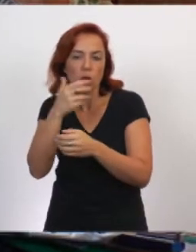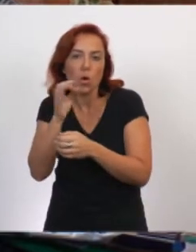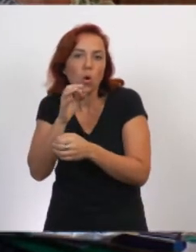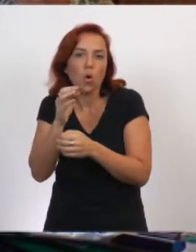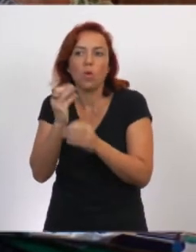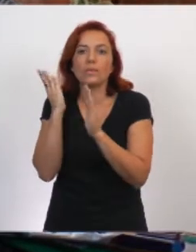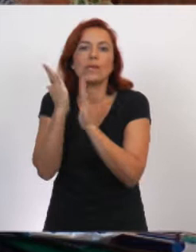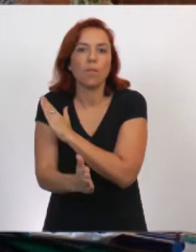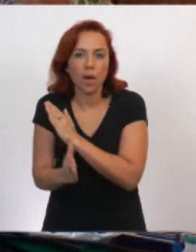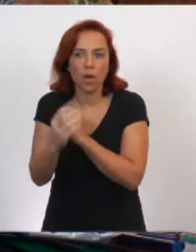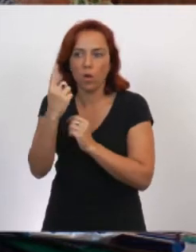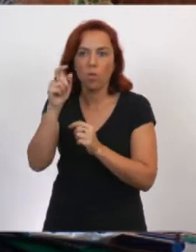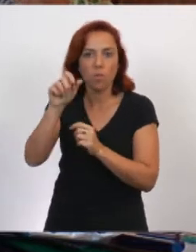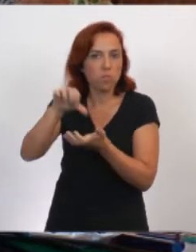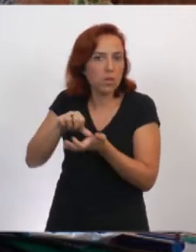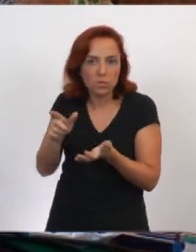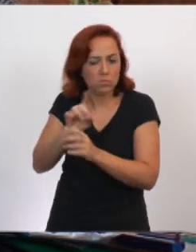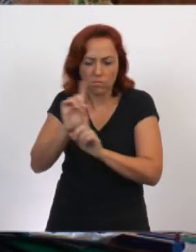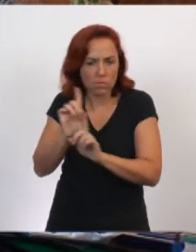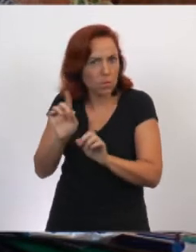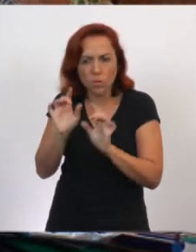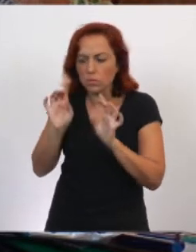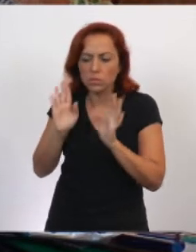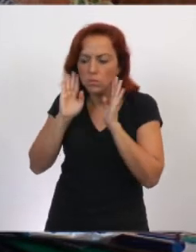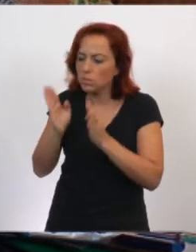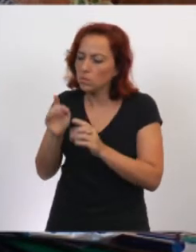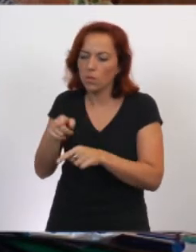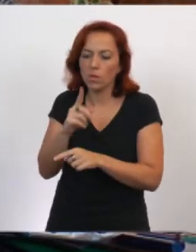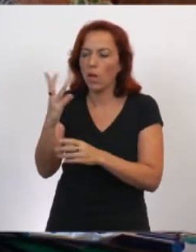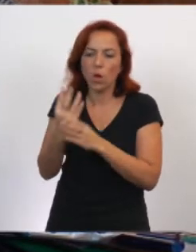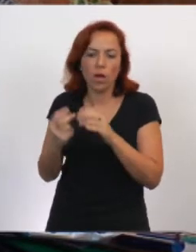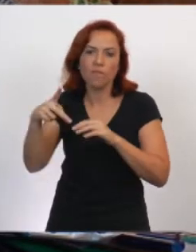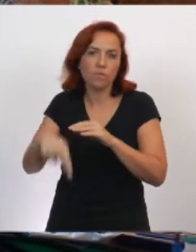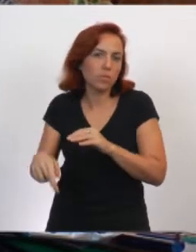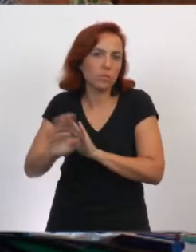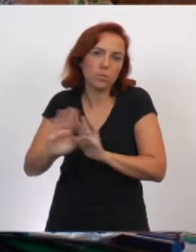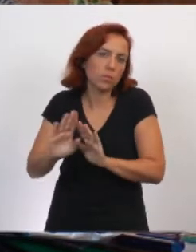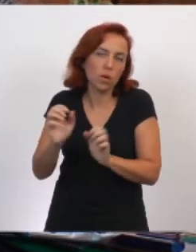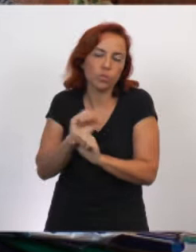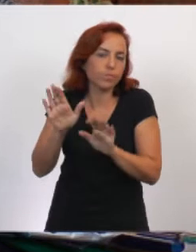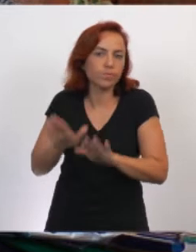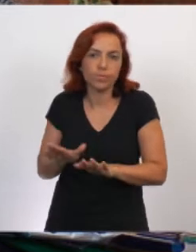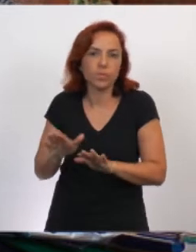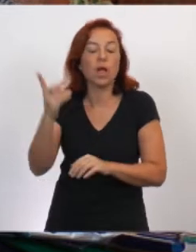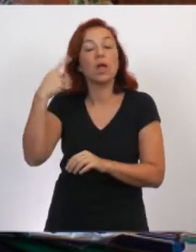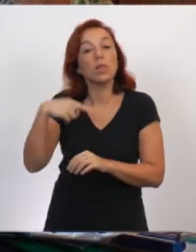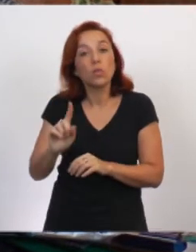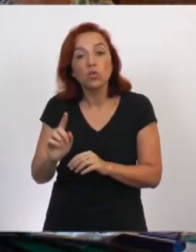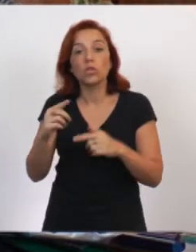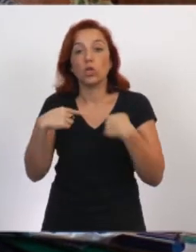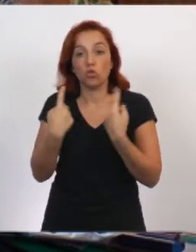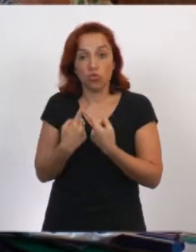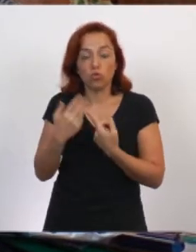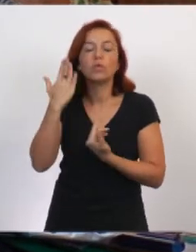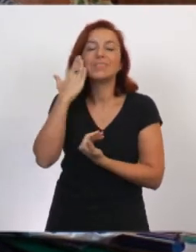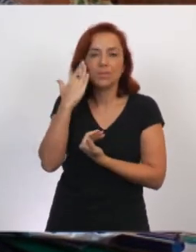situación de refugio. Por lo tanto, entendieron que procedía a aplicar la norma como está. Sin perjuicio de lo cual, somos